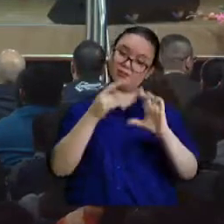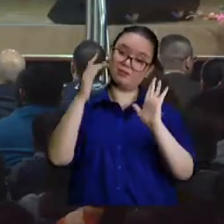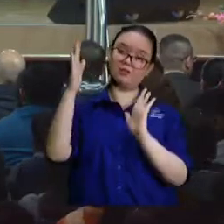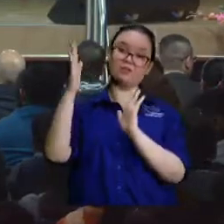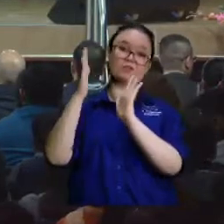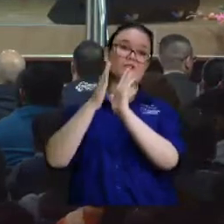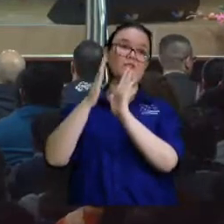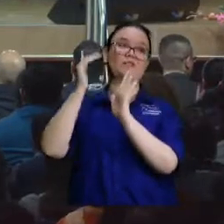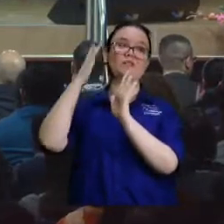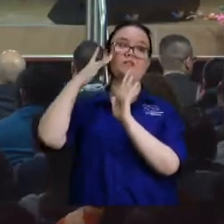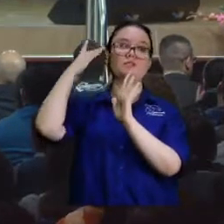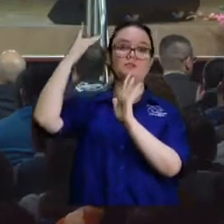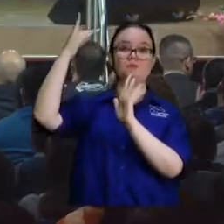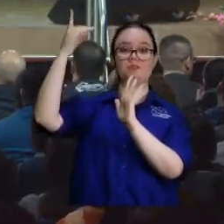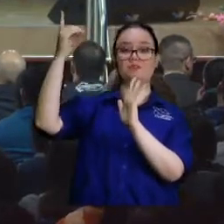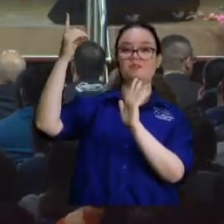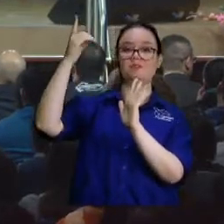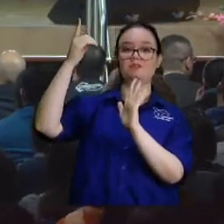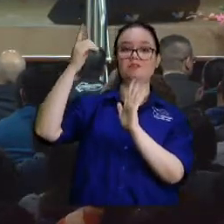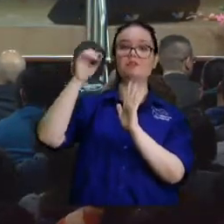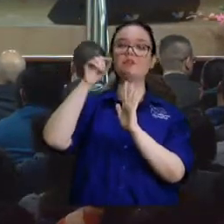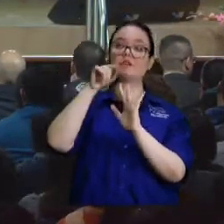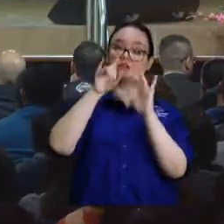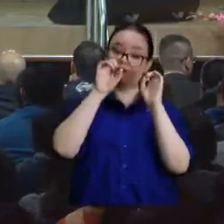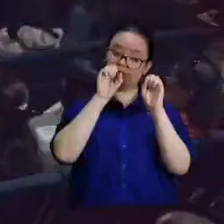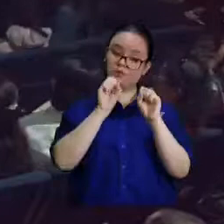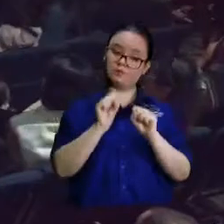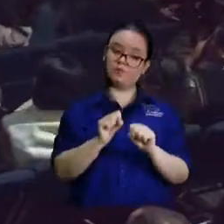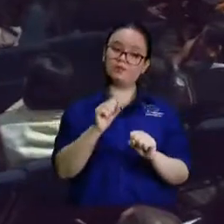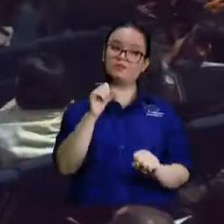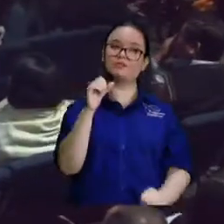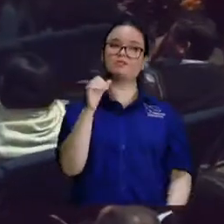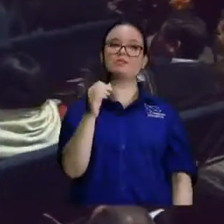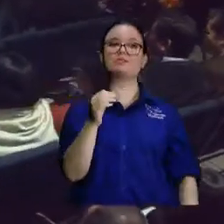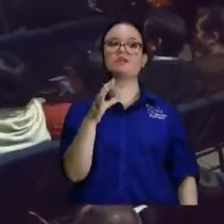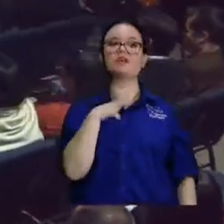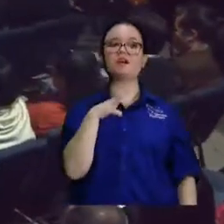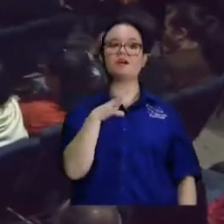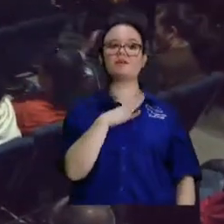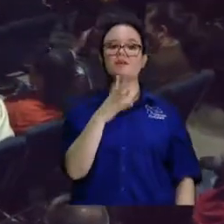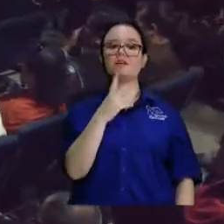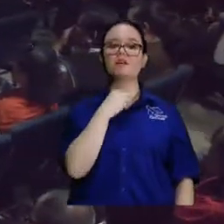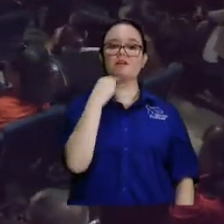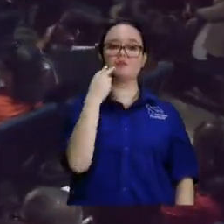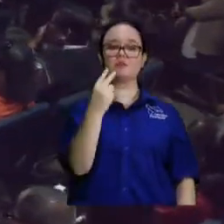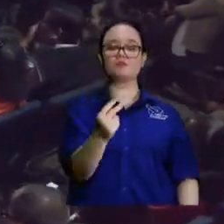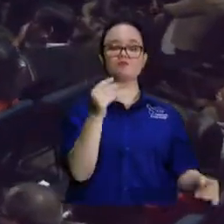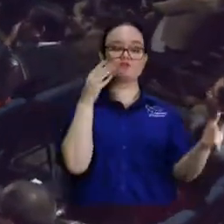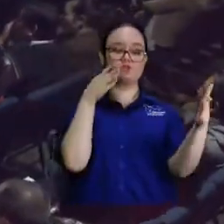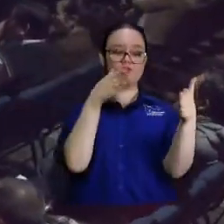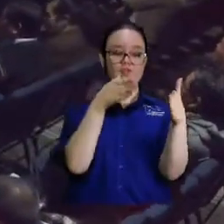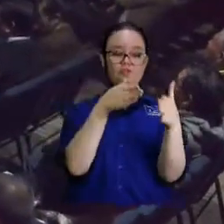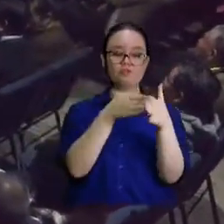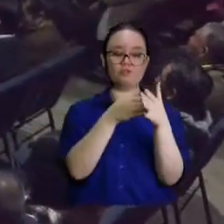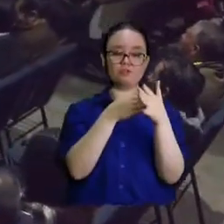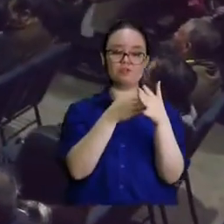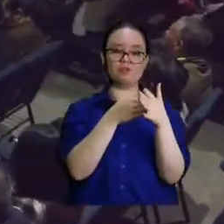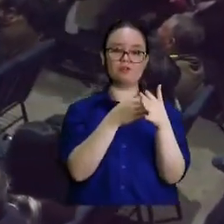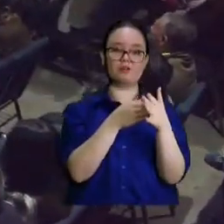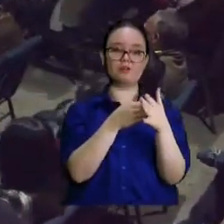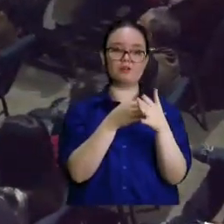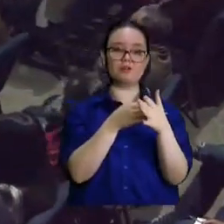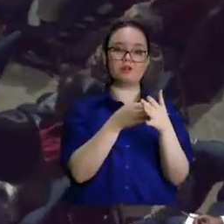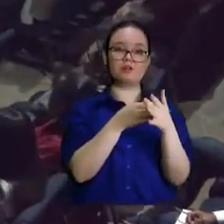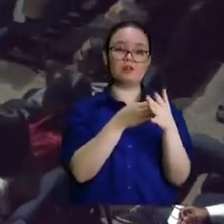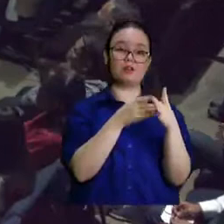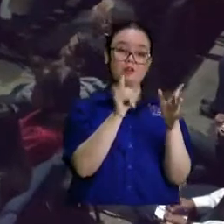puedes poner tu voz y tu boca en contra de alguna organización que no es genuina pero si la pones contra la